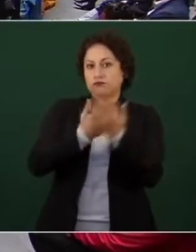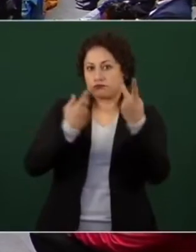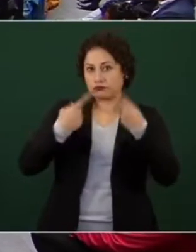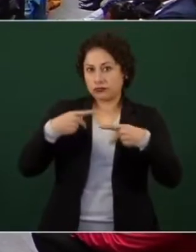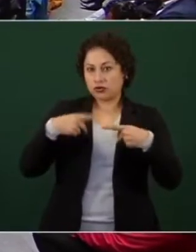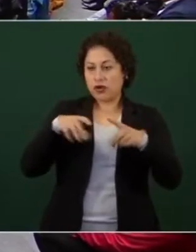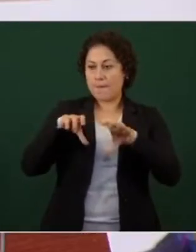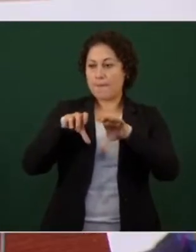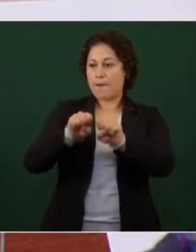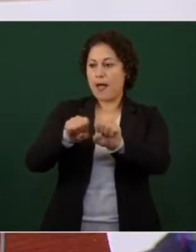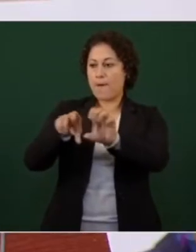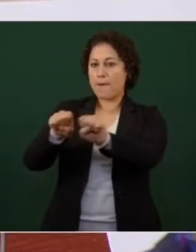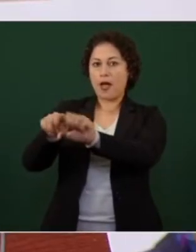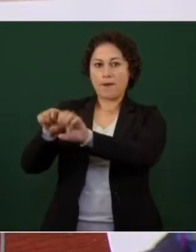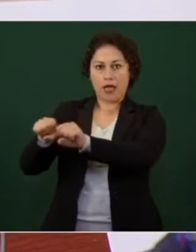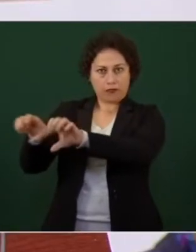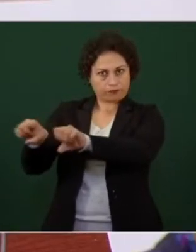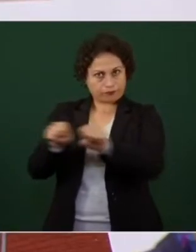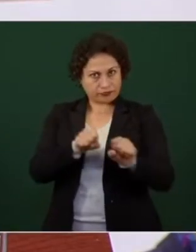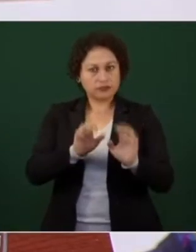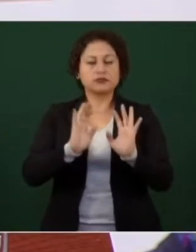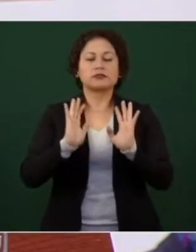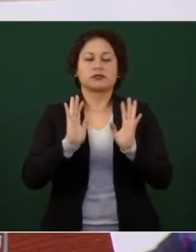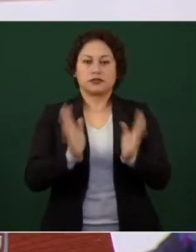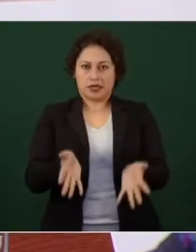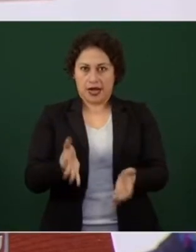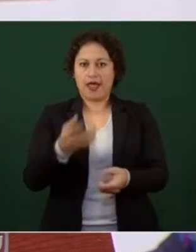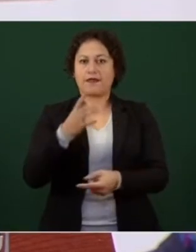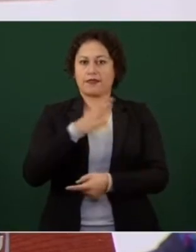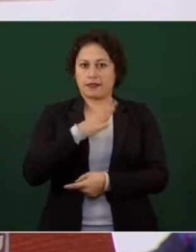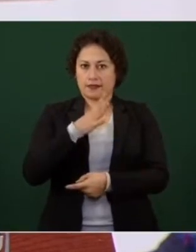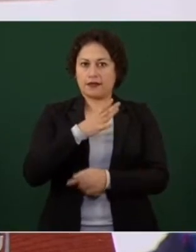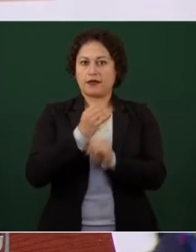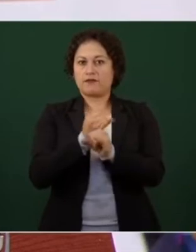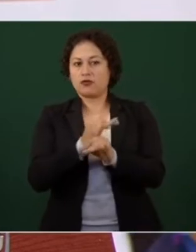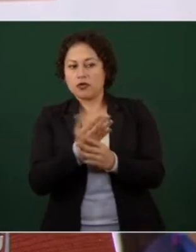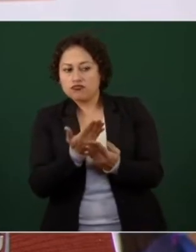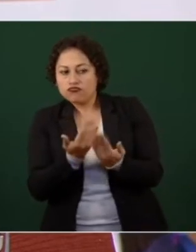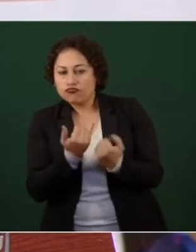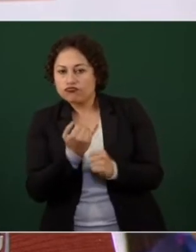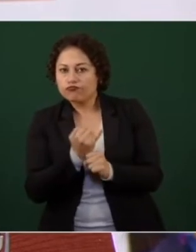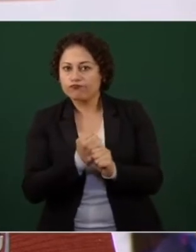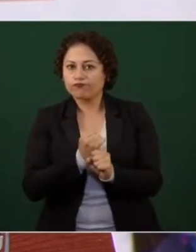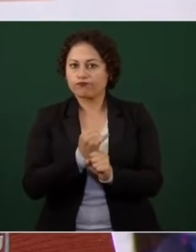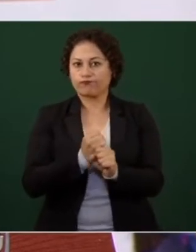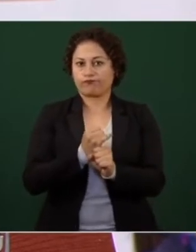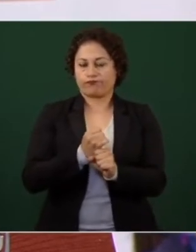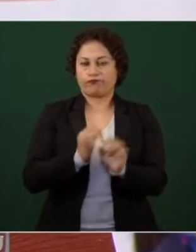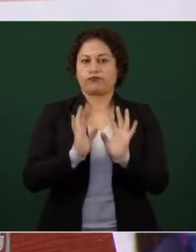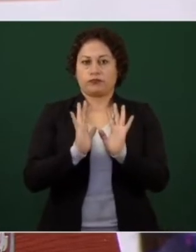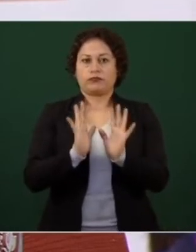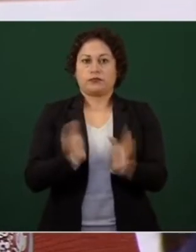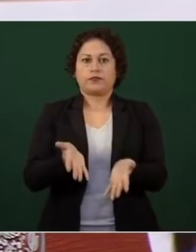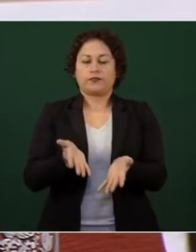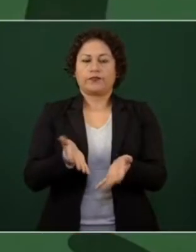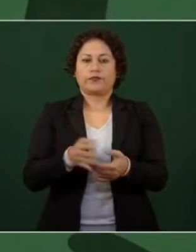ya se tiene información sobre